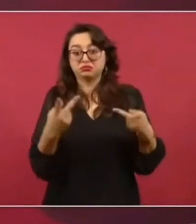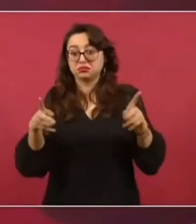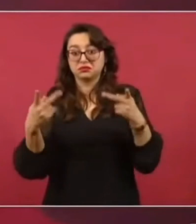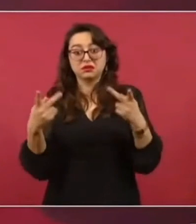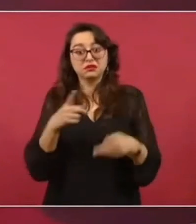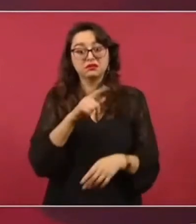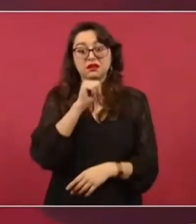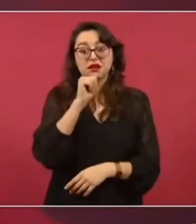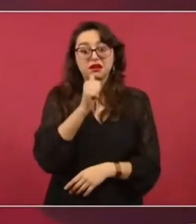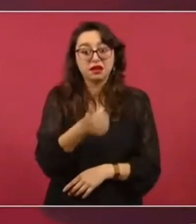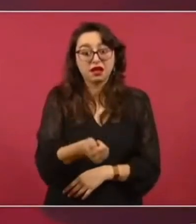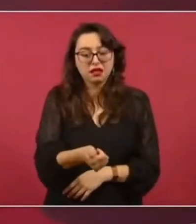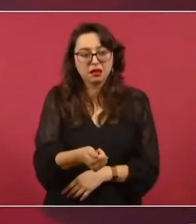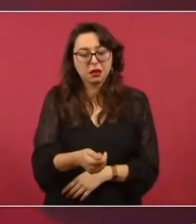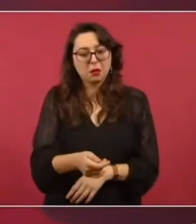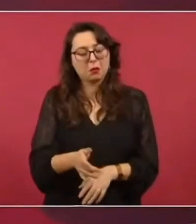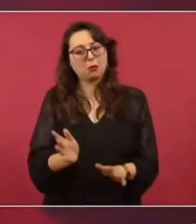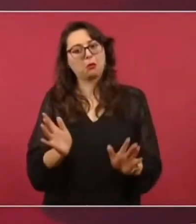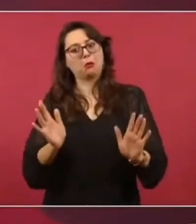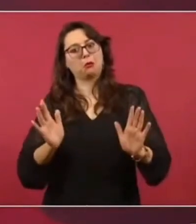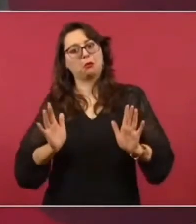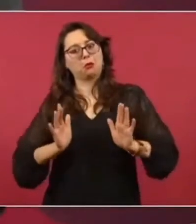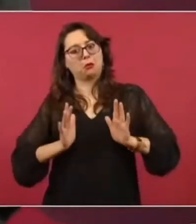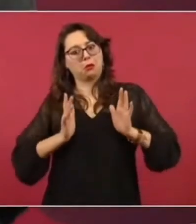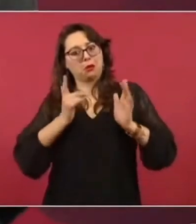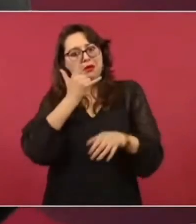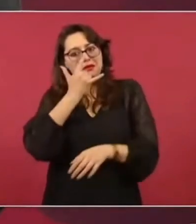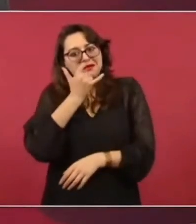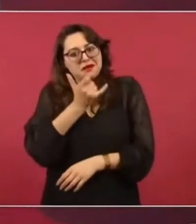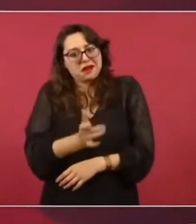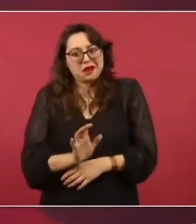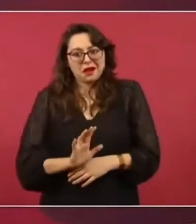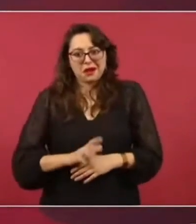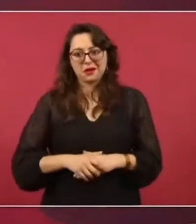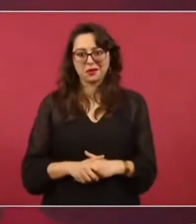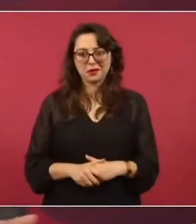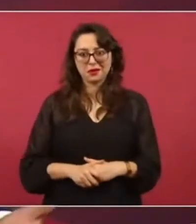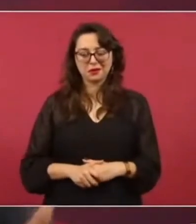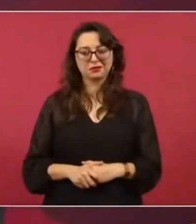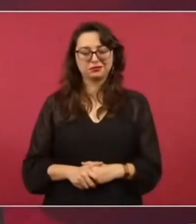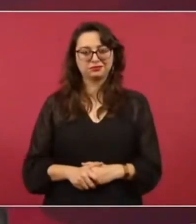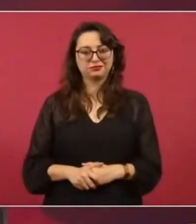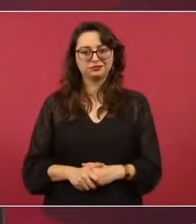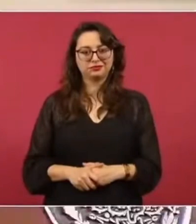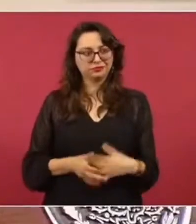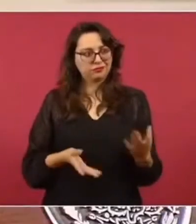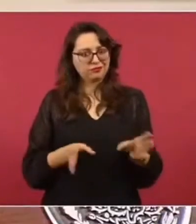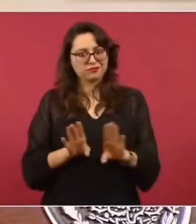Pues si eso hasta el presidente Biden lo está planteando,